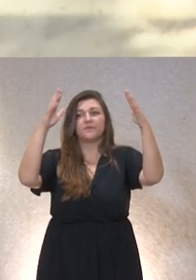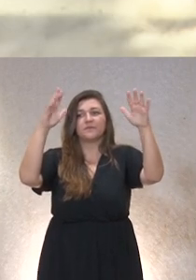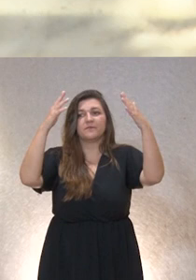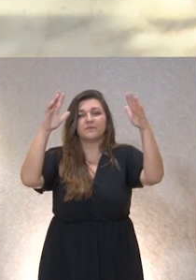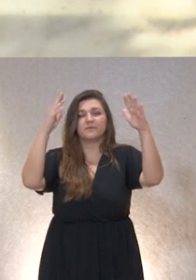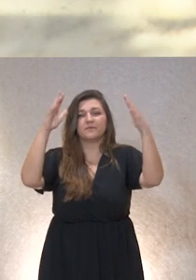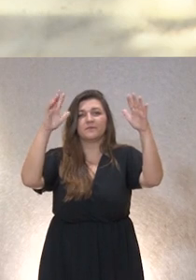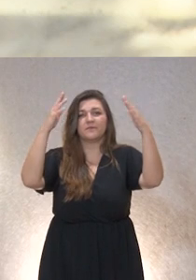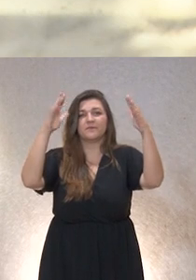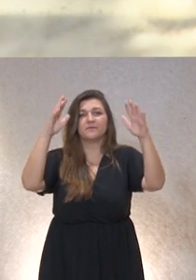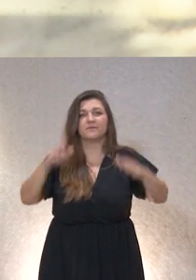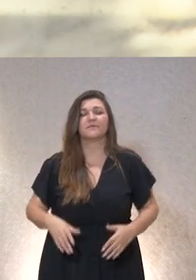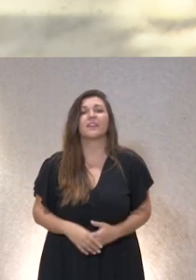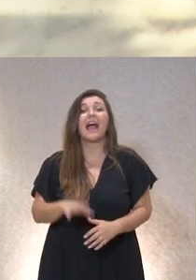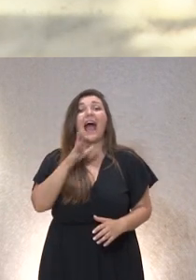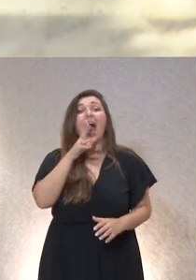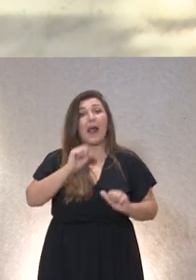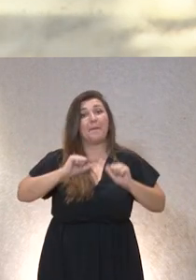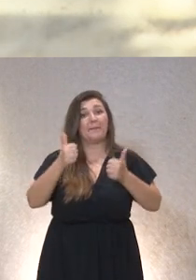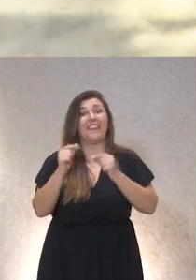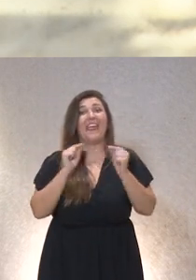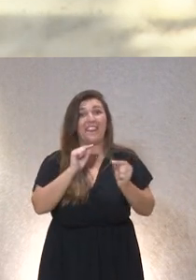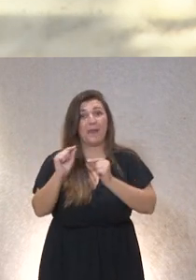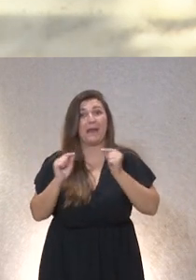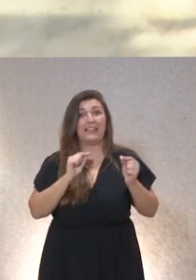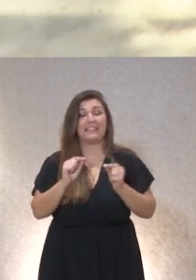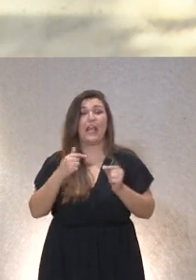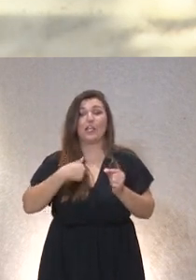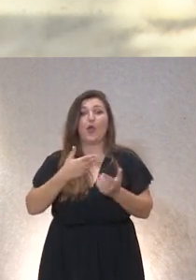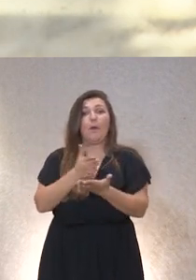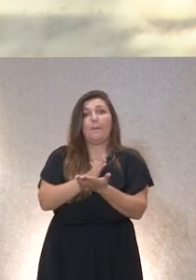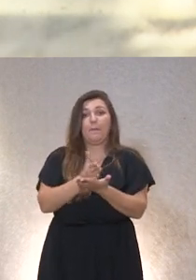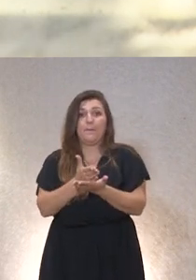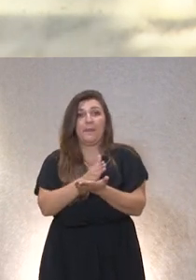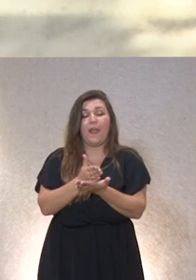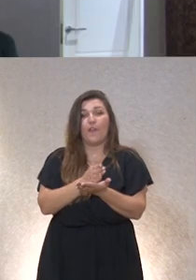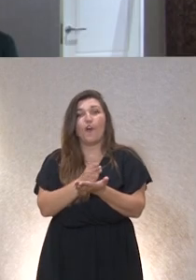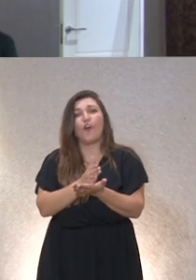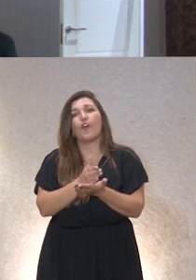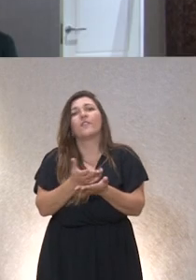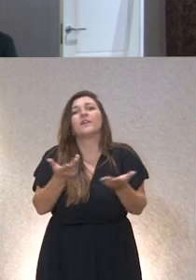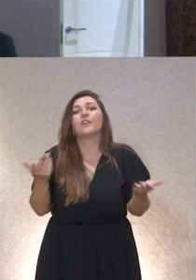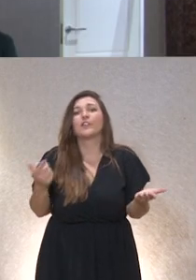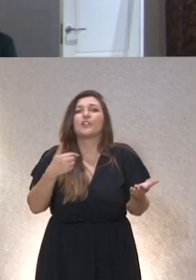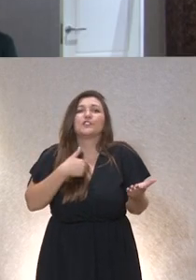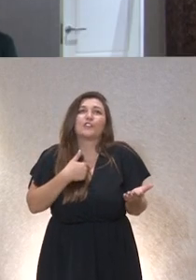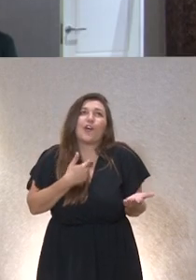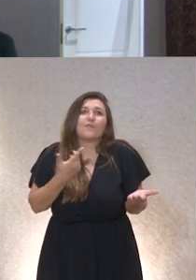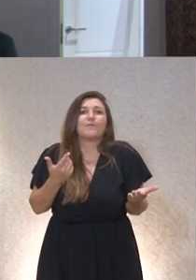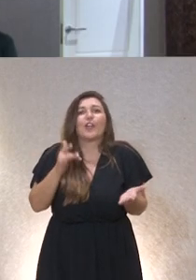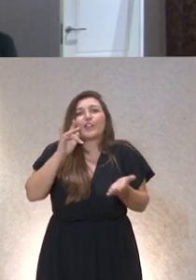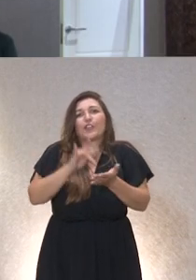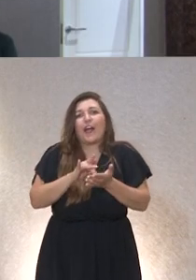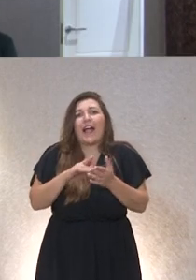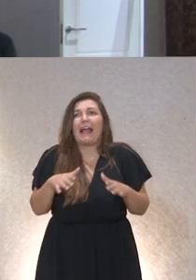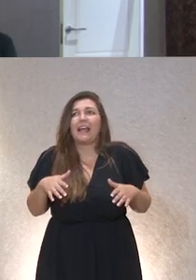Bueno vamos a iniciar un debate y yo como moderador quizá en esta ocasión tengo una parte que no es tan simpática o agradable que es la